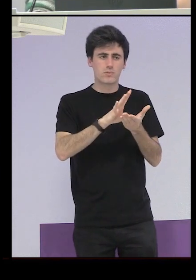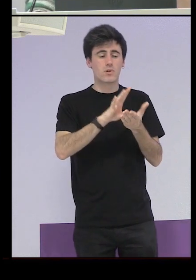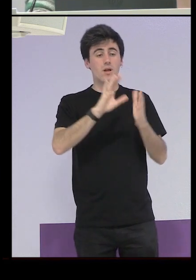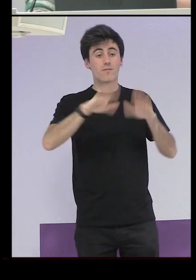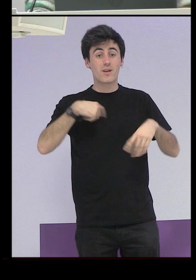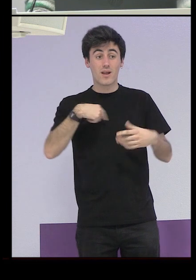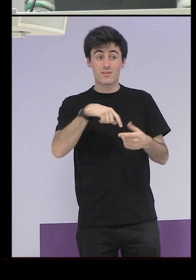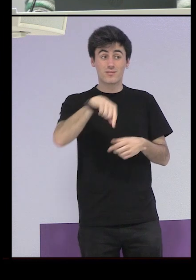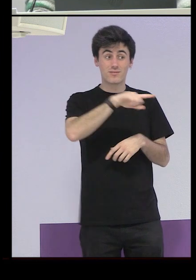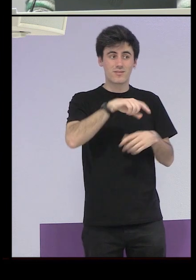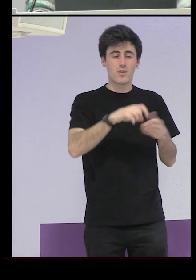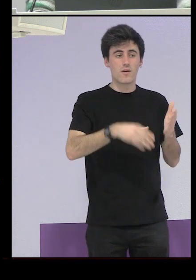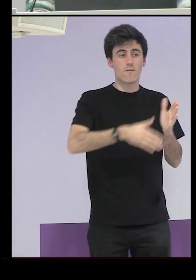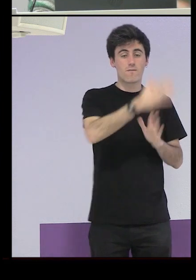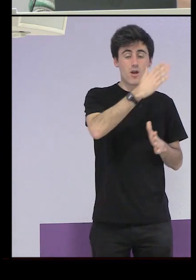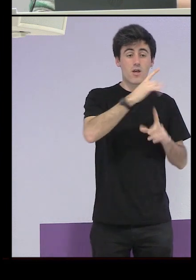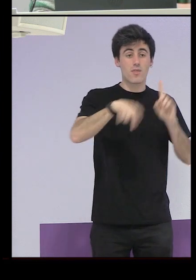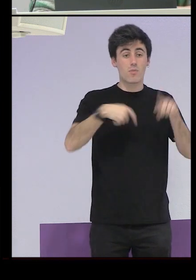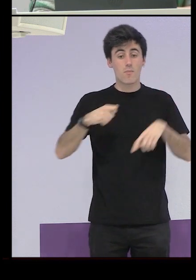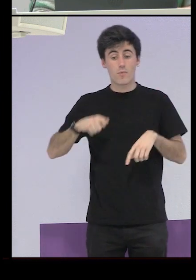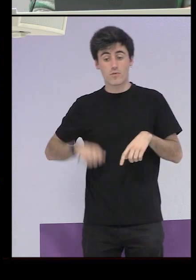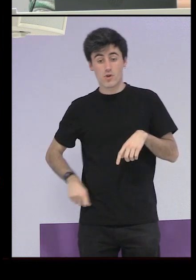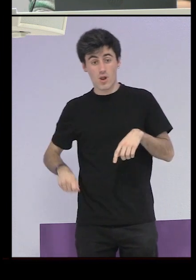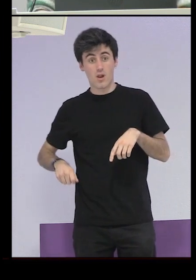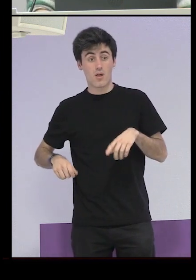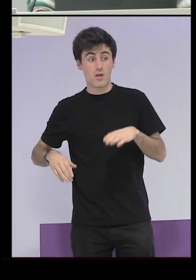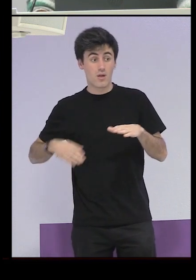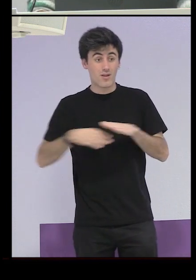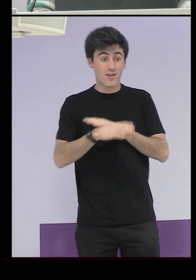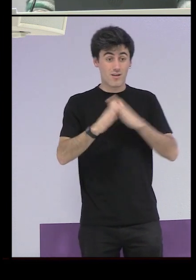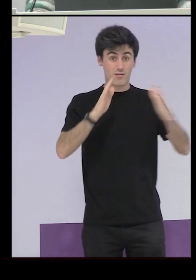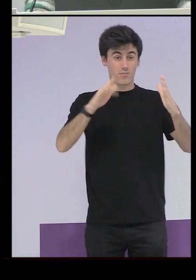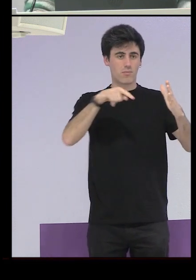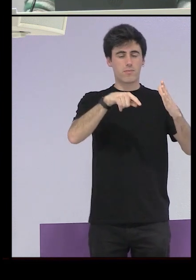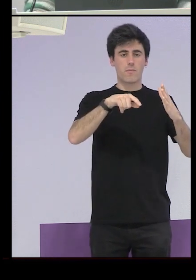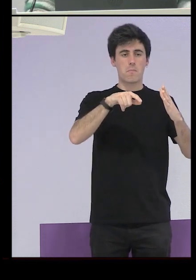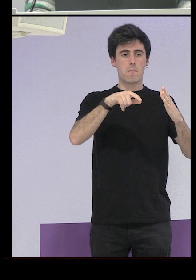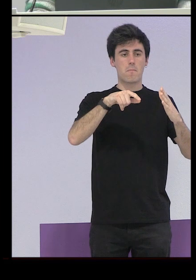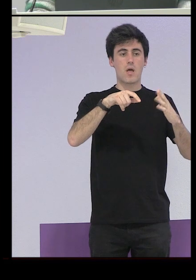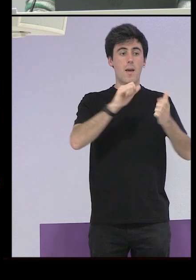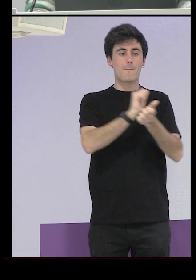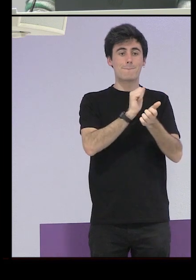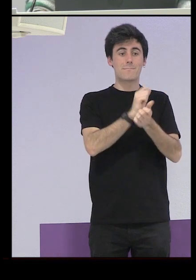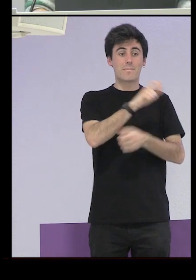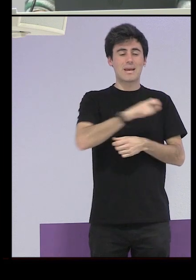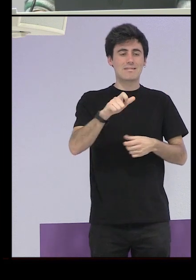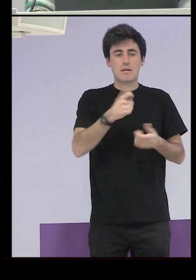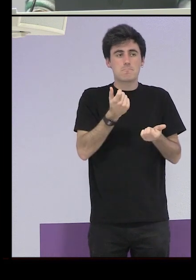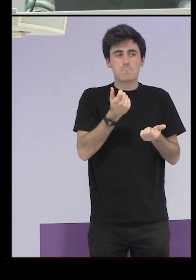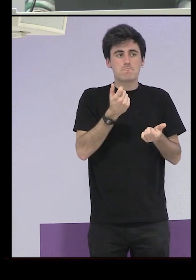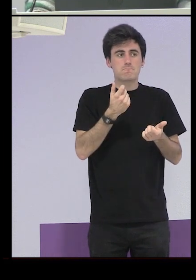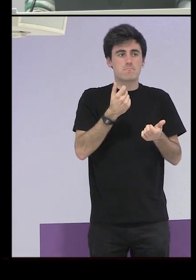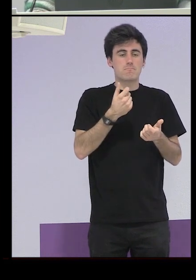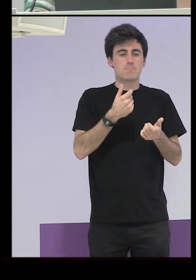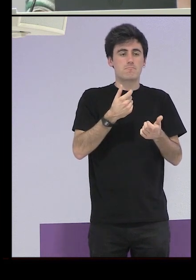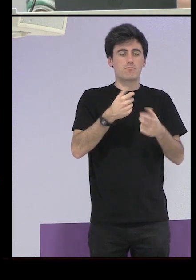funcionariado hubo un par de días que las presas estuvieron sin nadie dentro y se estuvieron se estuvieron gestionando entre ellas que todo el mundo pregunta